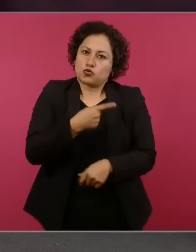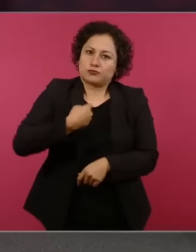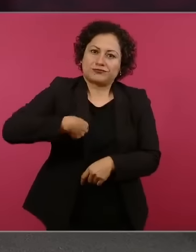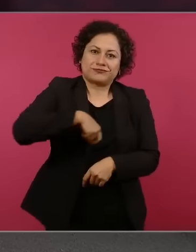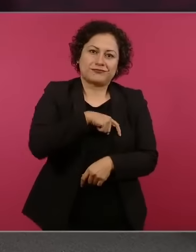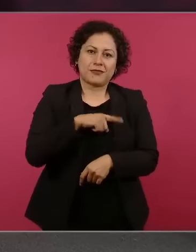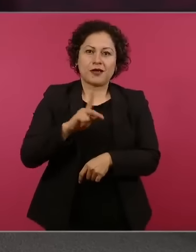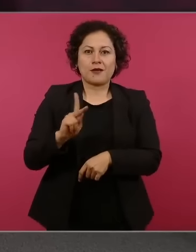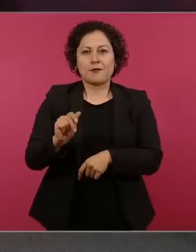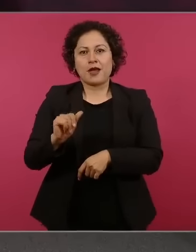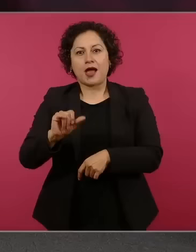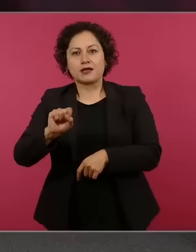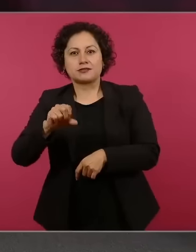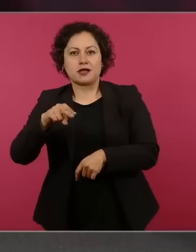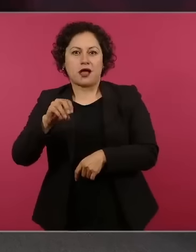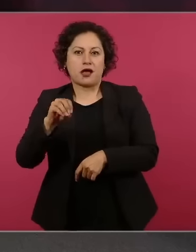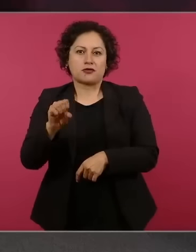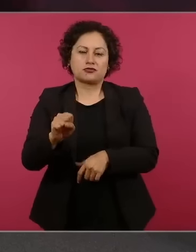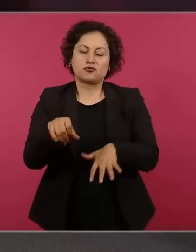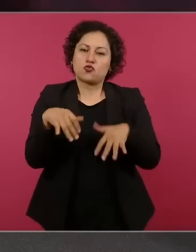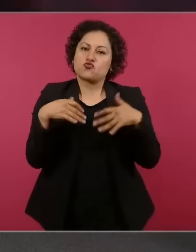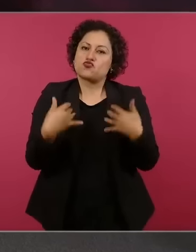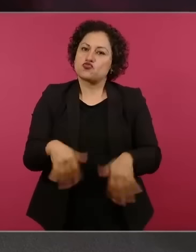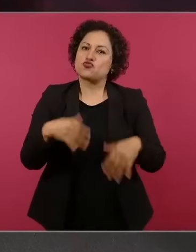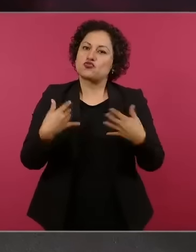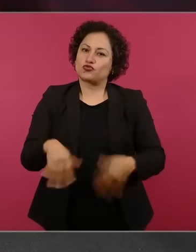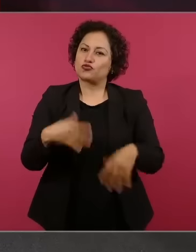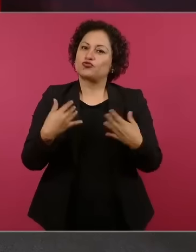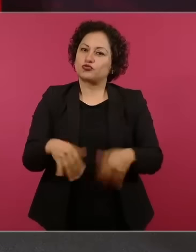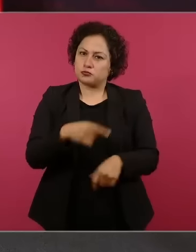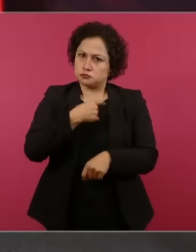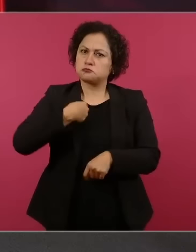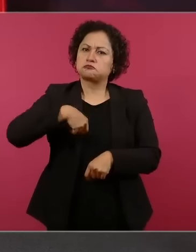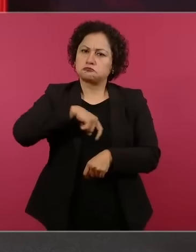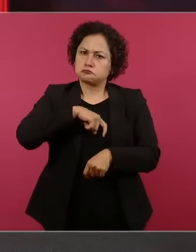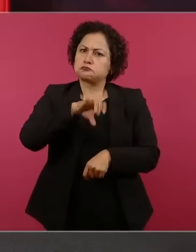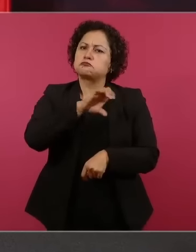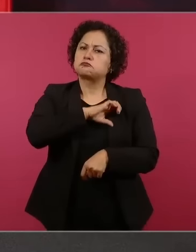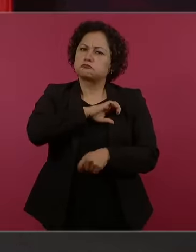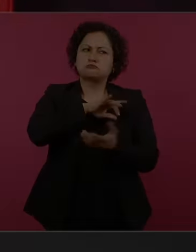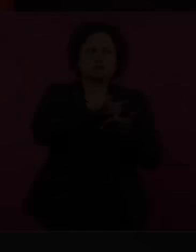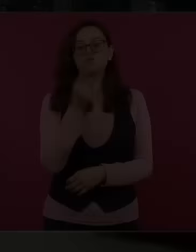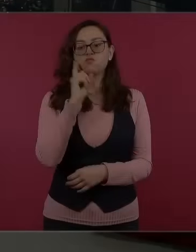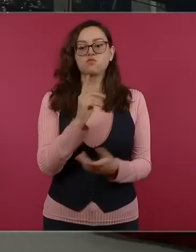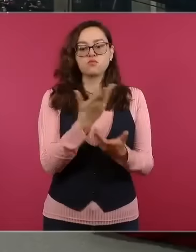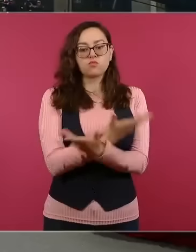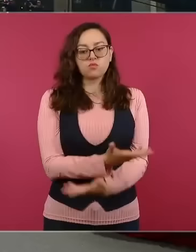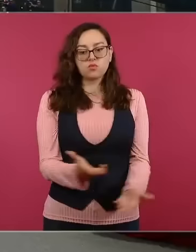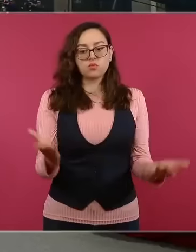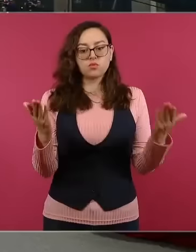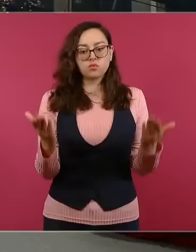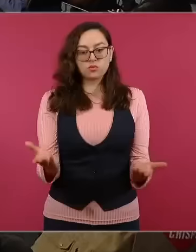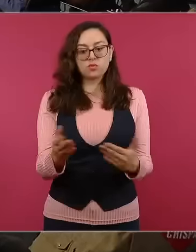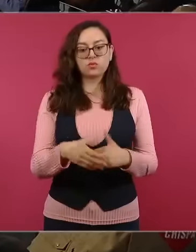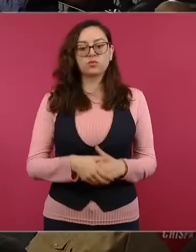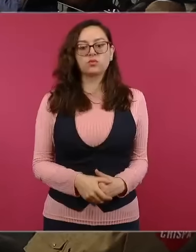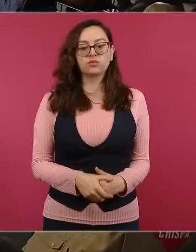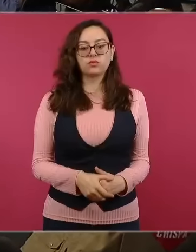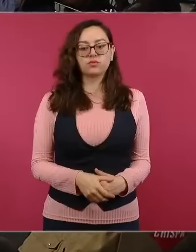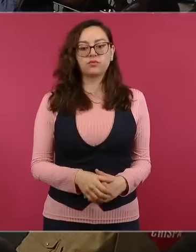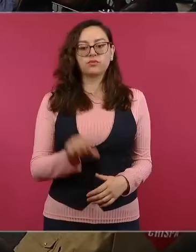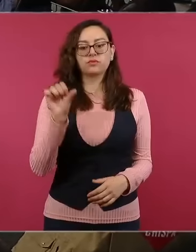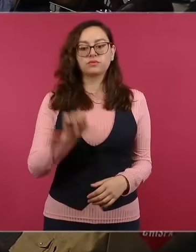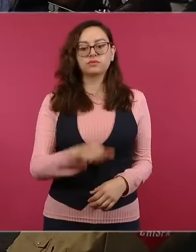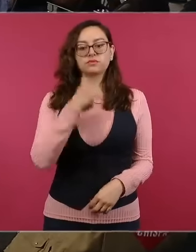y por eso ayudamos en lo que se puede. Presento a ustedes la